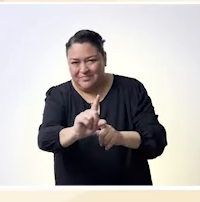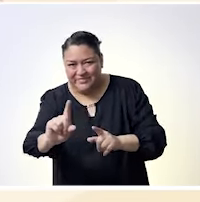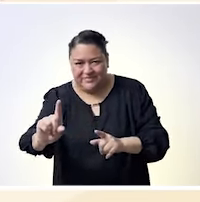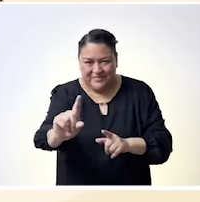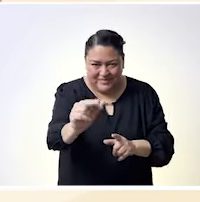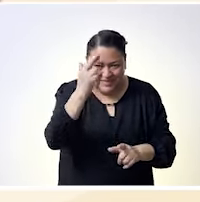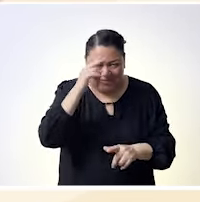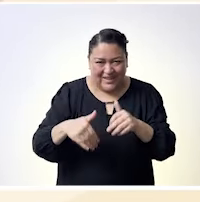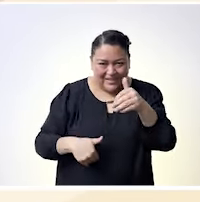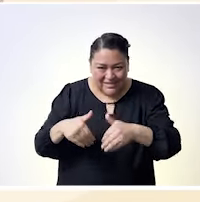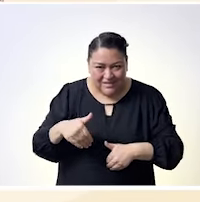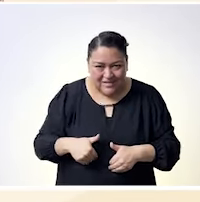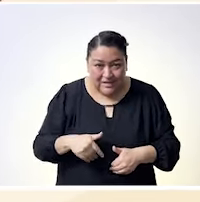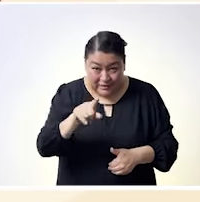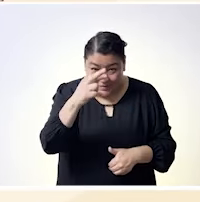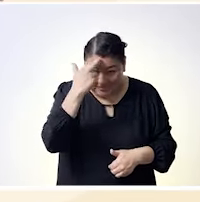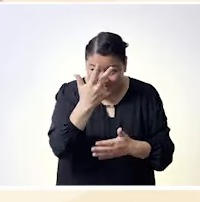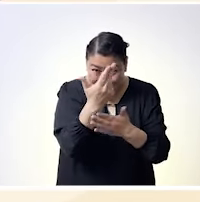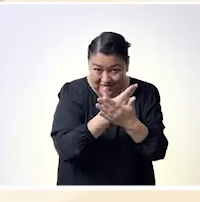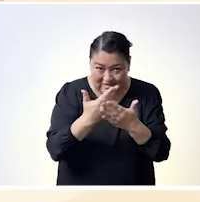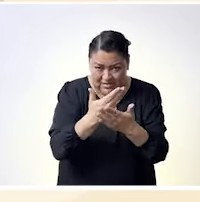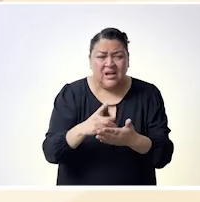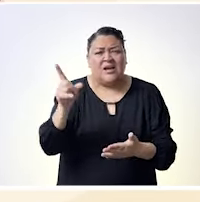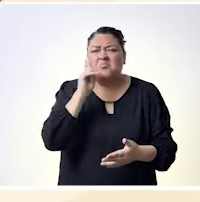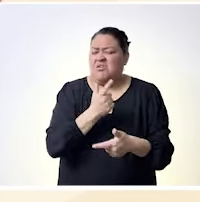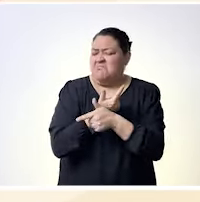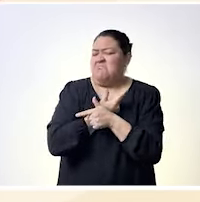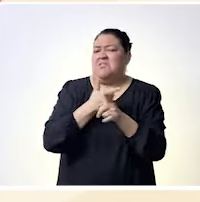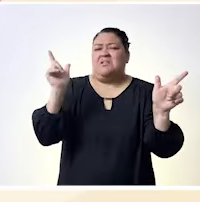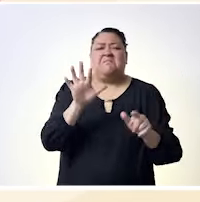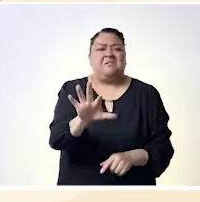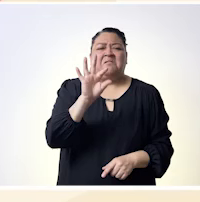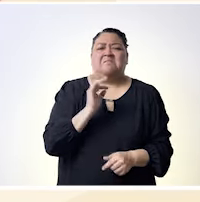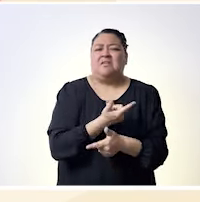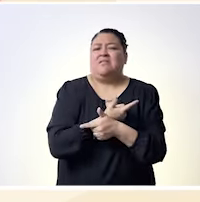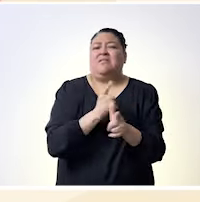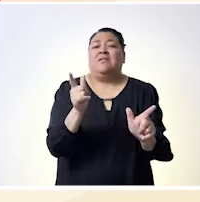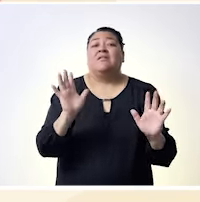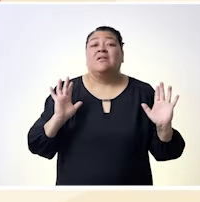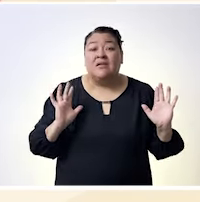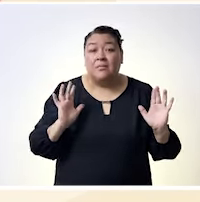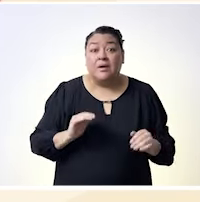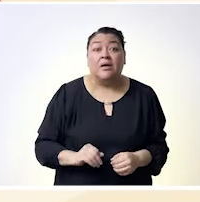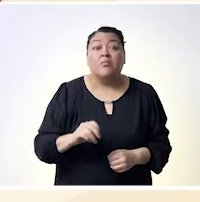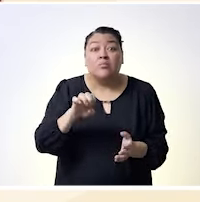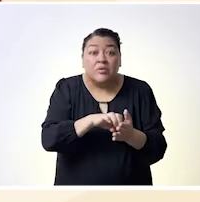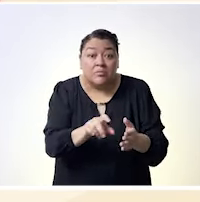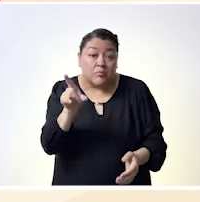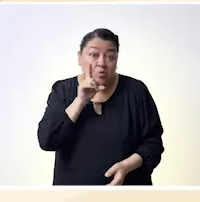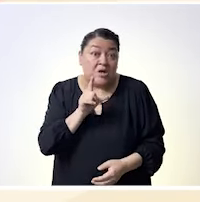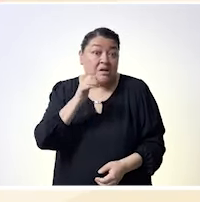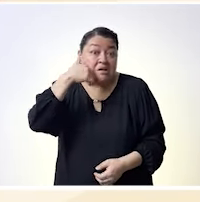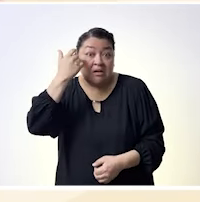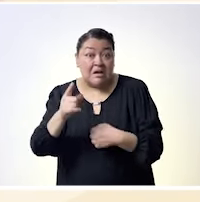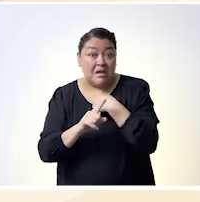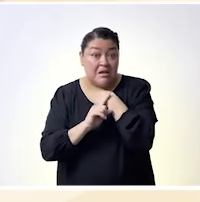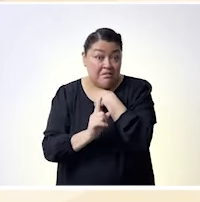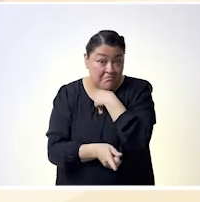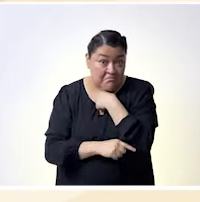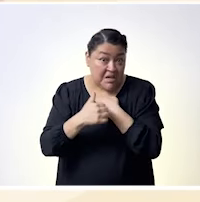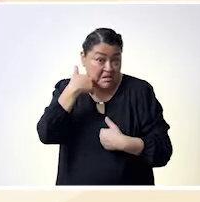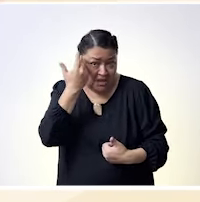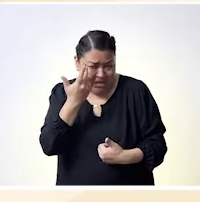quedo con este ejemplo muy visual del camino parejo para todas las mujeres camino parejo para todas las personas